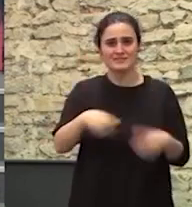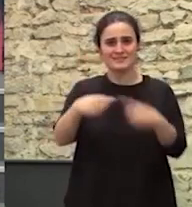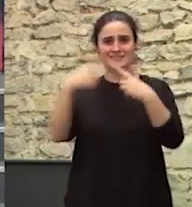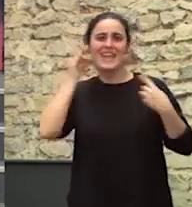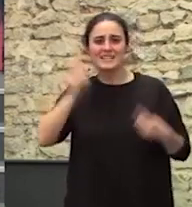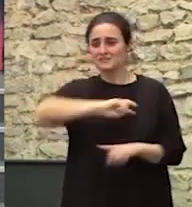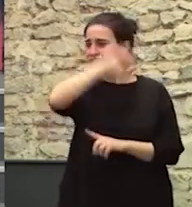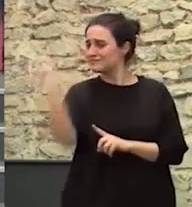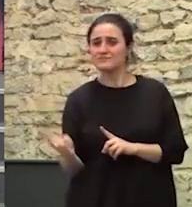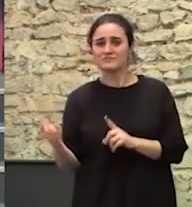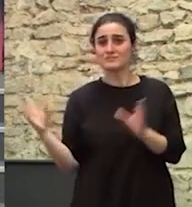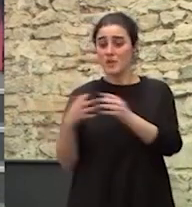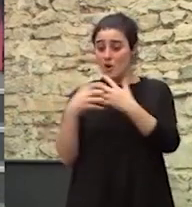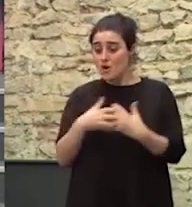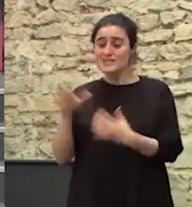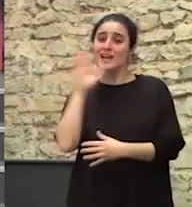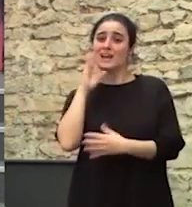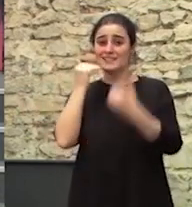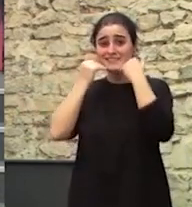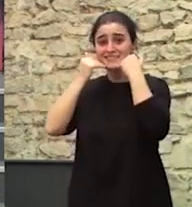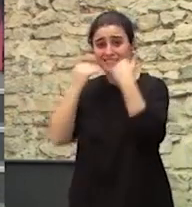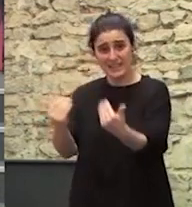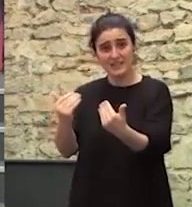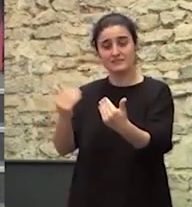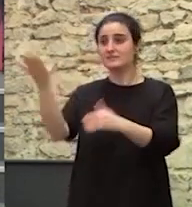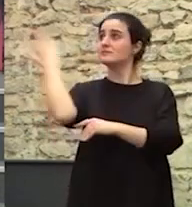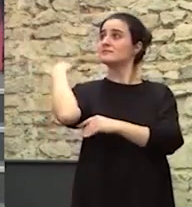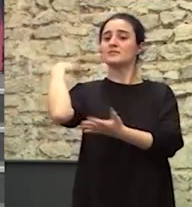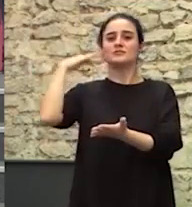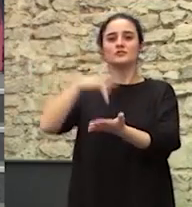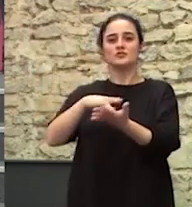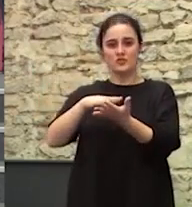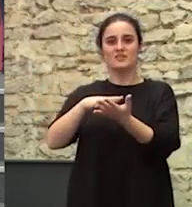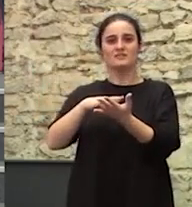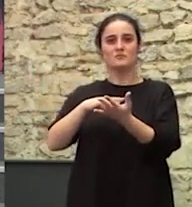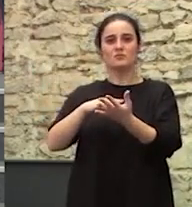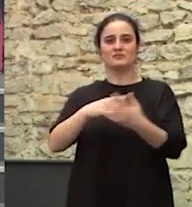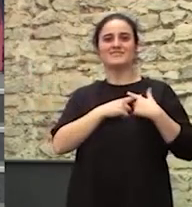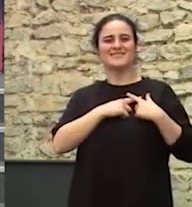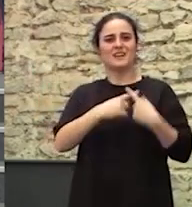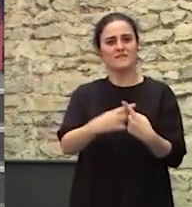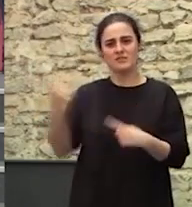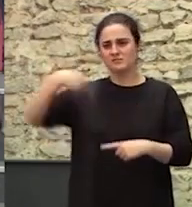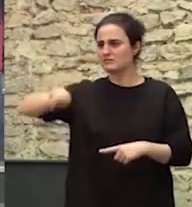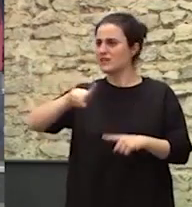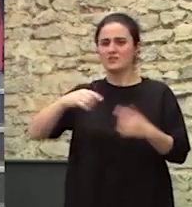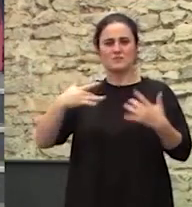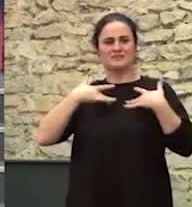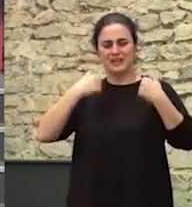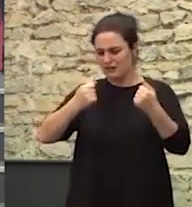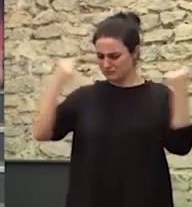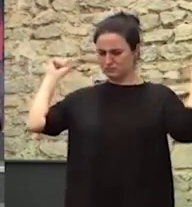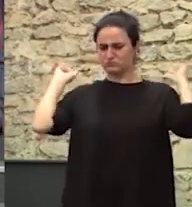tías Gracias a esa lucha De esas mujeres gitanas Que fueron Las grandes sacrificadas Que se dejaron la salud